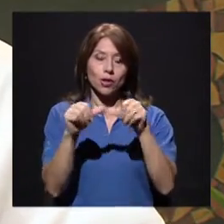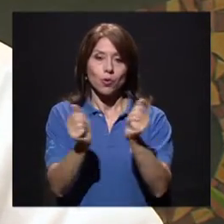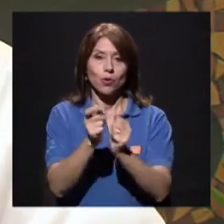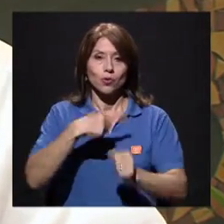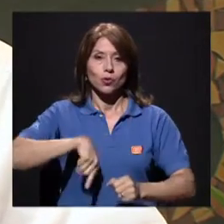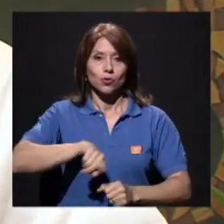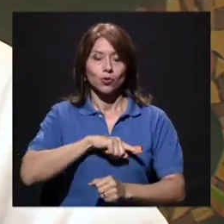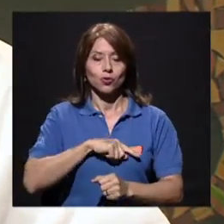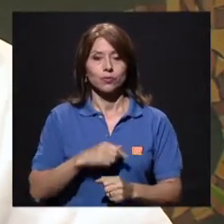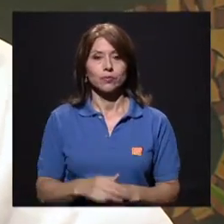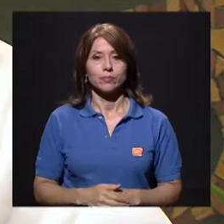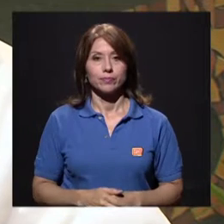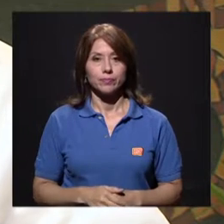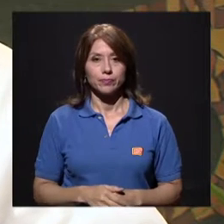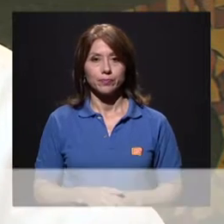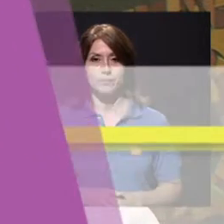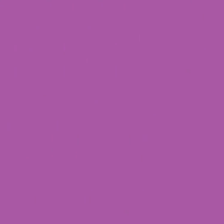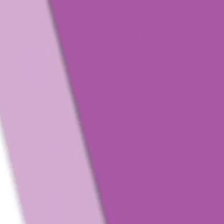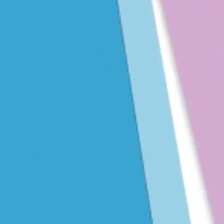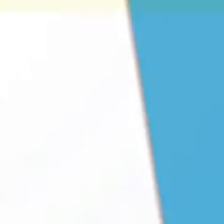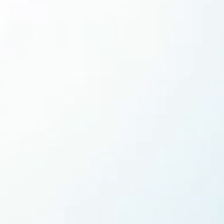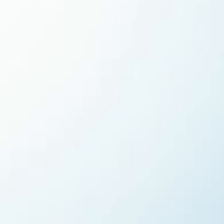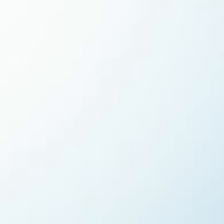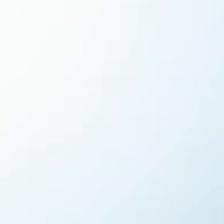Por favor, quédense con nosotros y ya comenzamos.